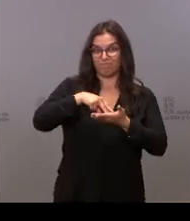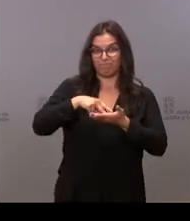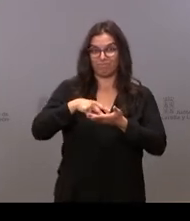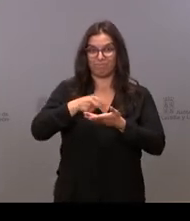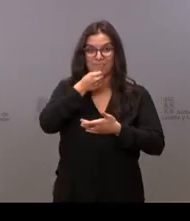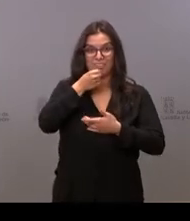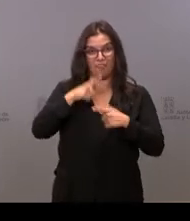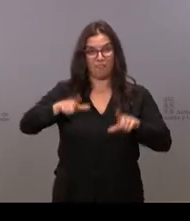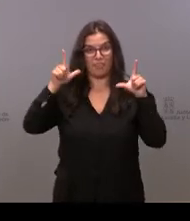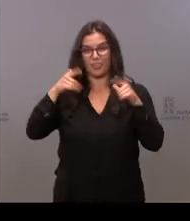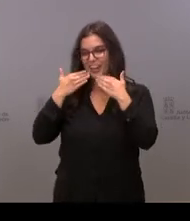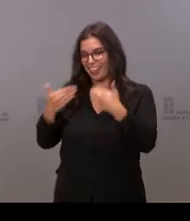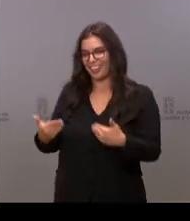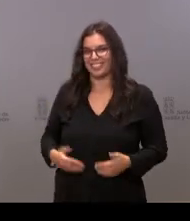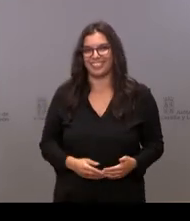Gracias a usted, María Isabel.